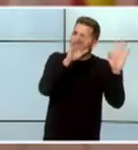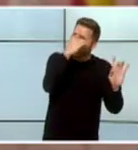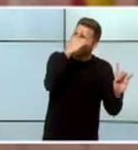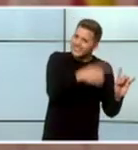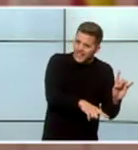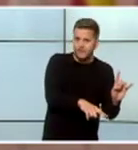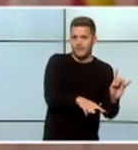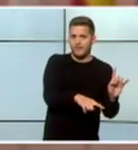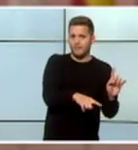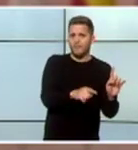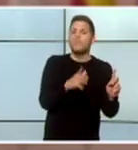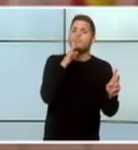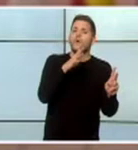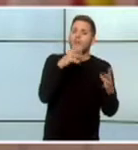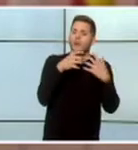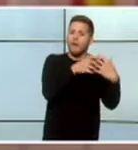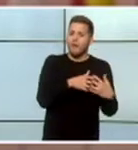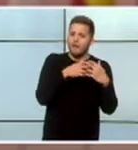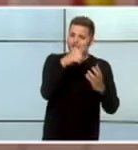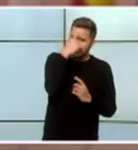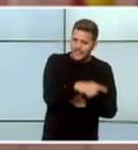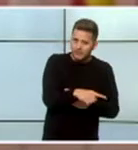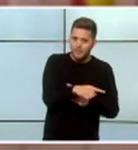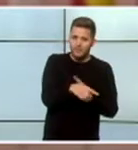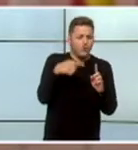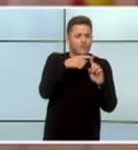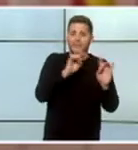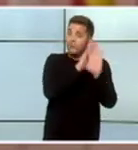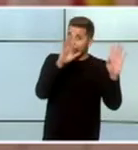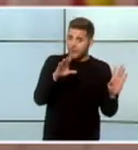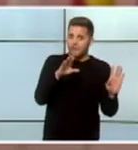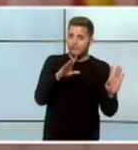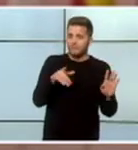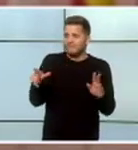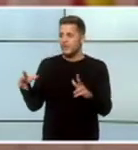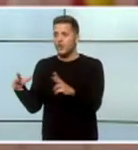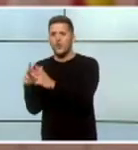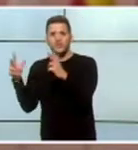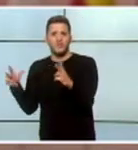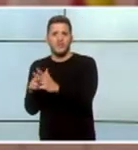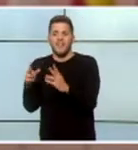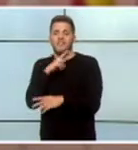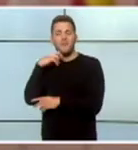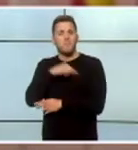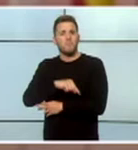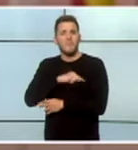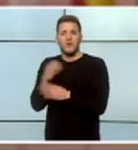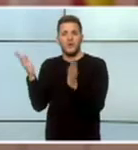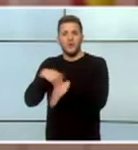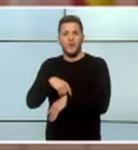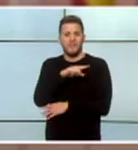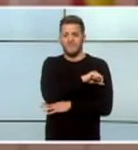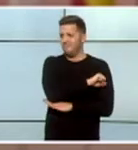...que tiene un porqué... ...que tiene un propósito... ...que aquella sociedad que no tiene valores... ...a los que